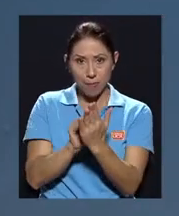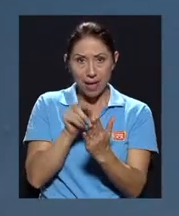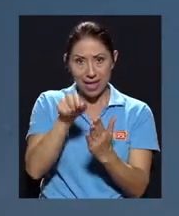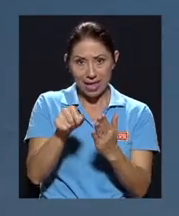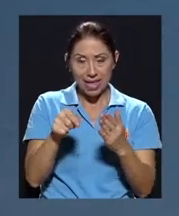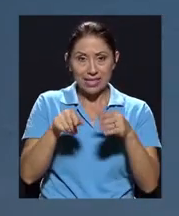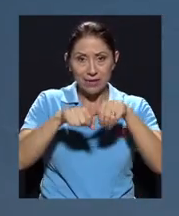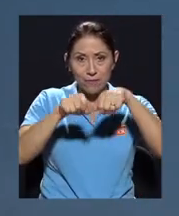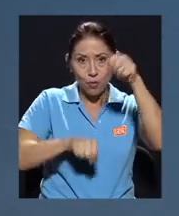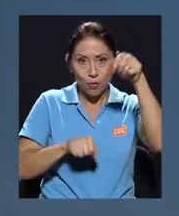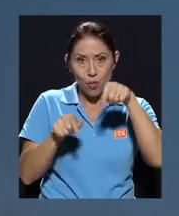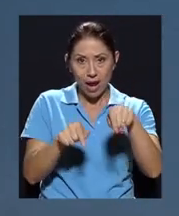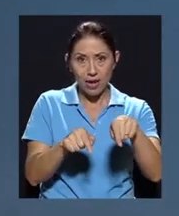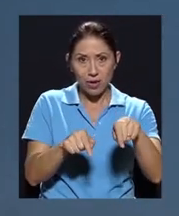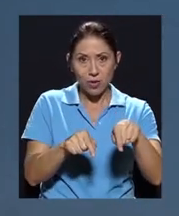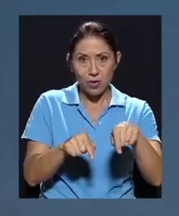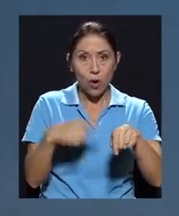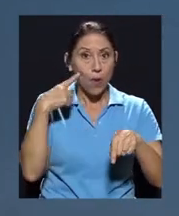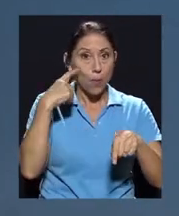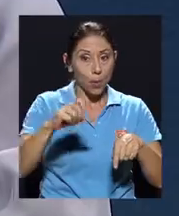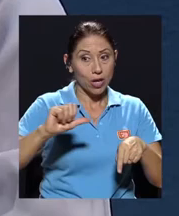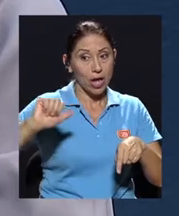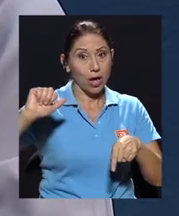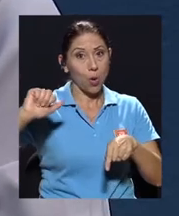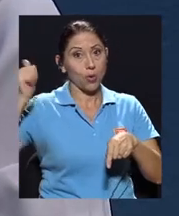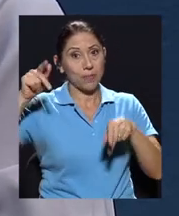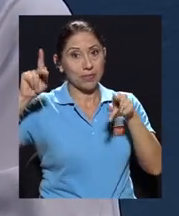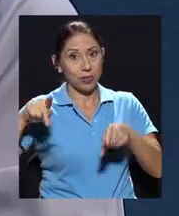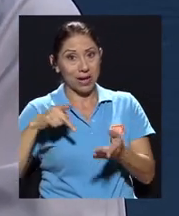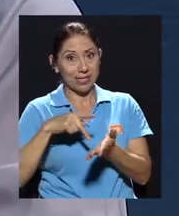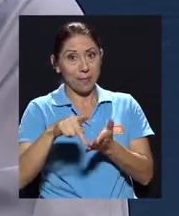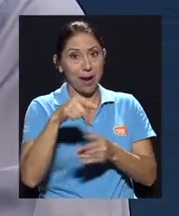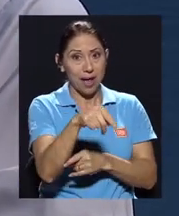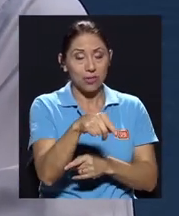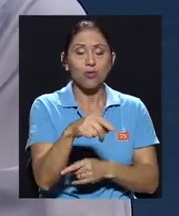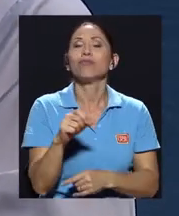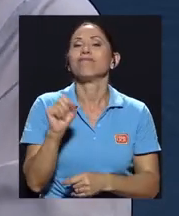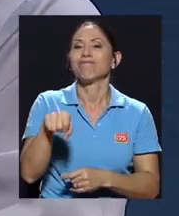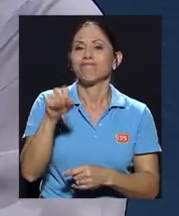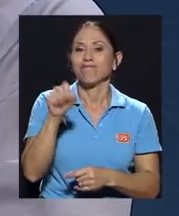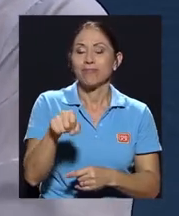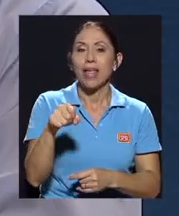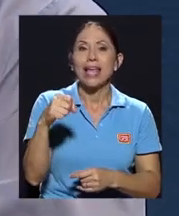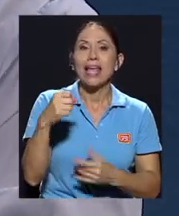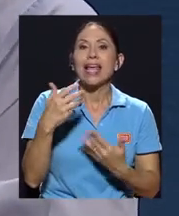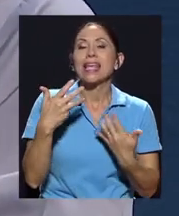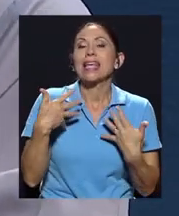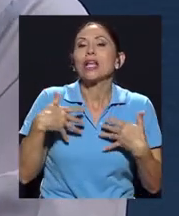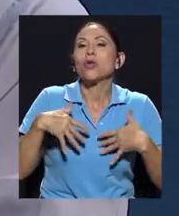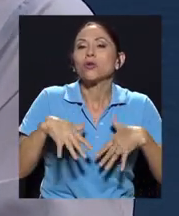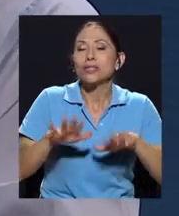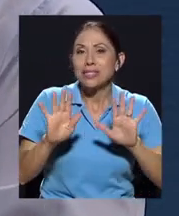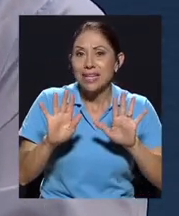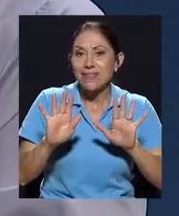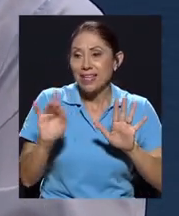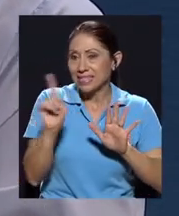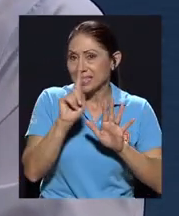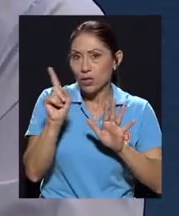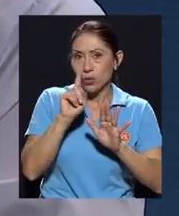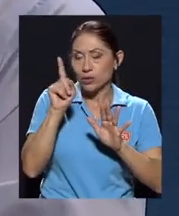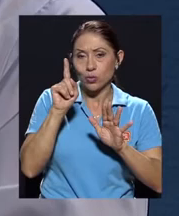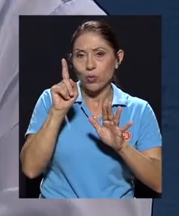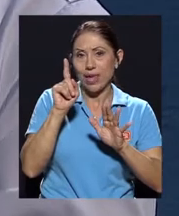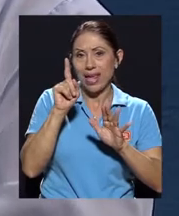Es, por eso es que... Porque hay un tercero que le está pagando... Por eso le comento, inclusive si no estuviera dentro de los parámetros